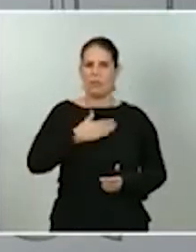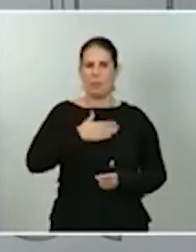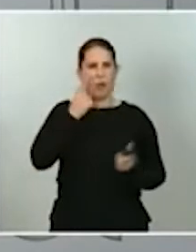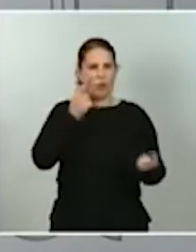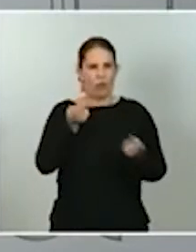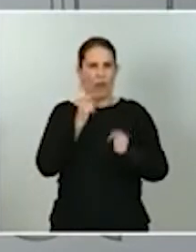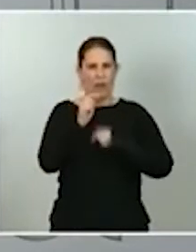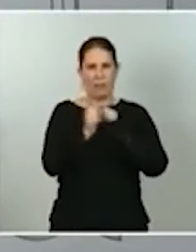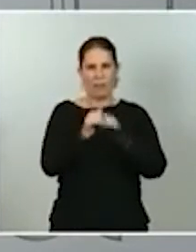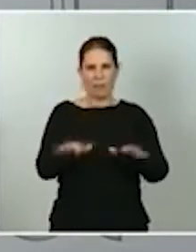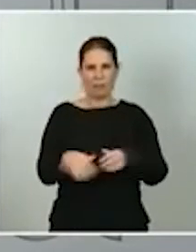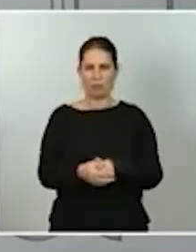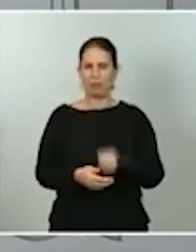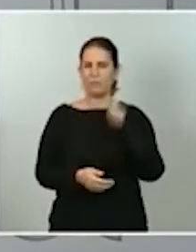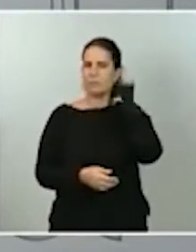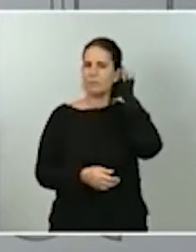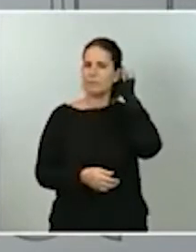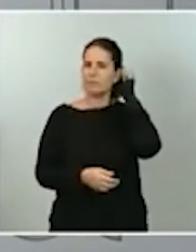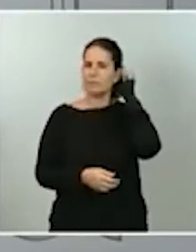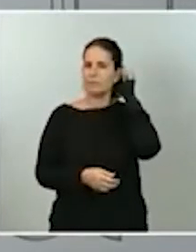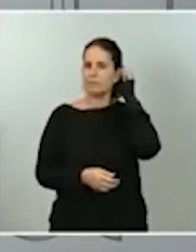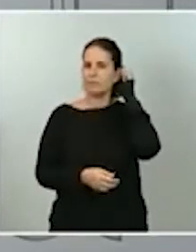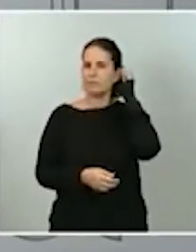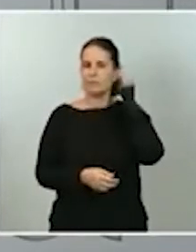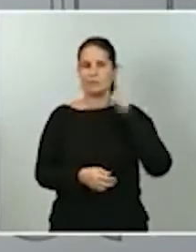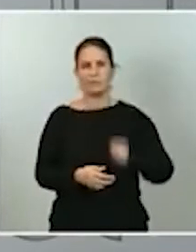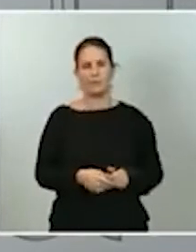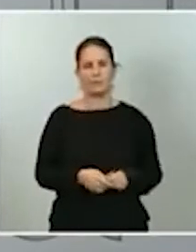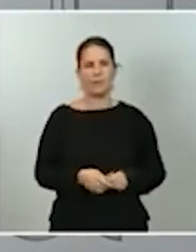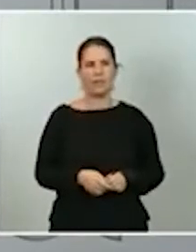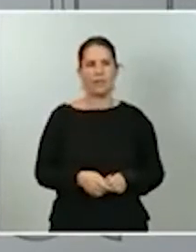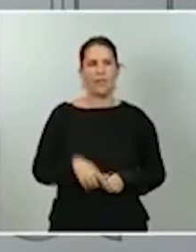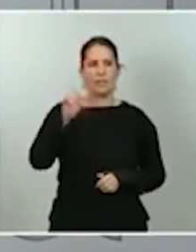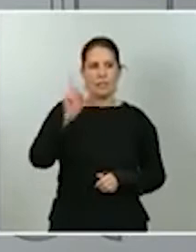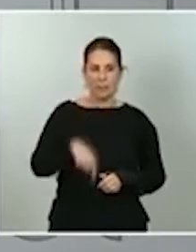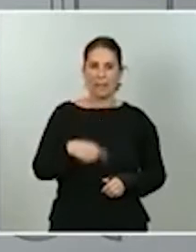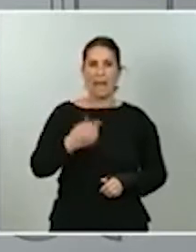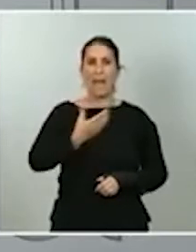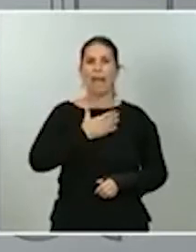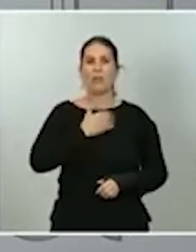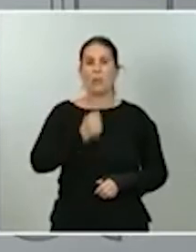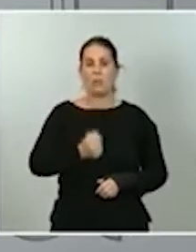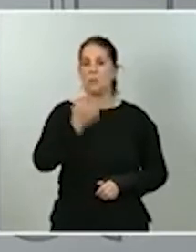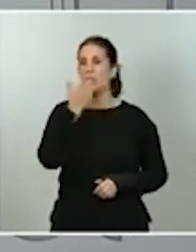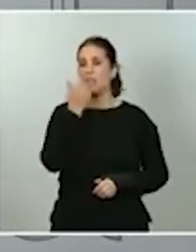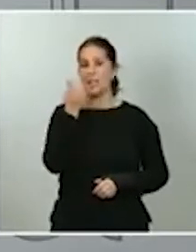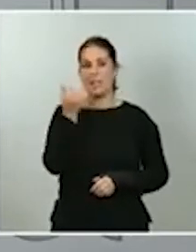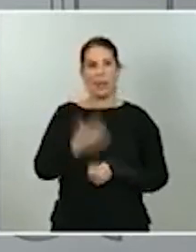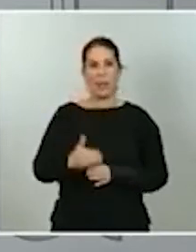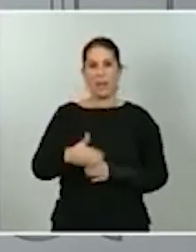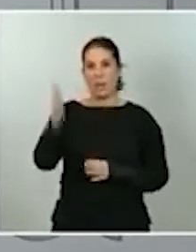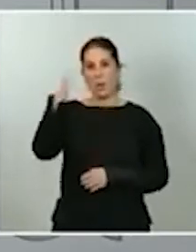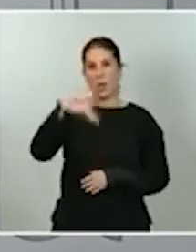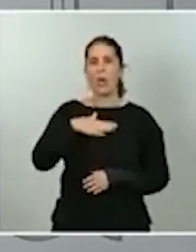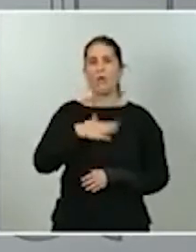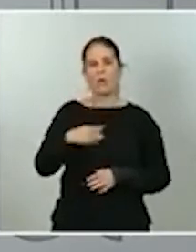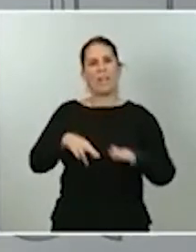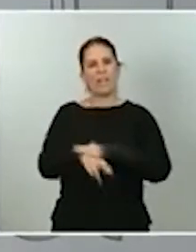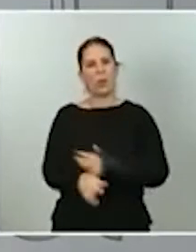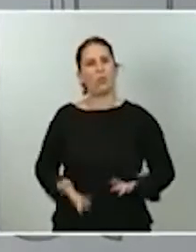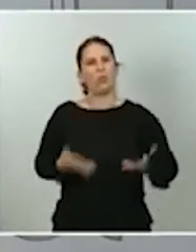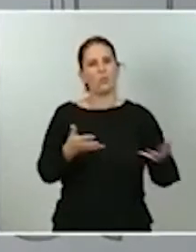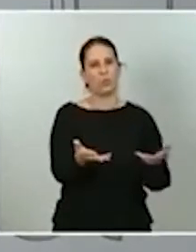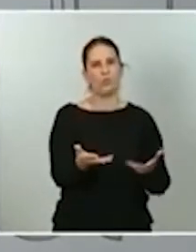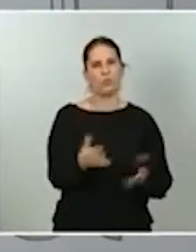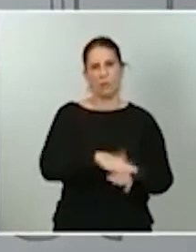lugar, como decía, el que los ayuntamientos sin remanentes también puedan poner recursos a disposición de los ciudadanos.